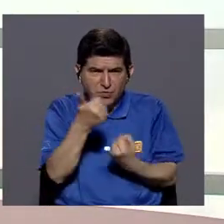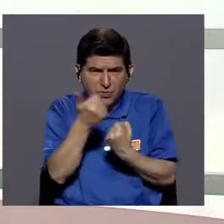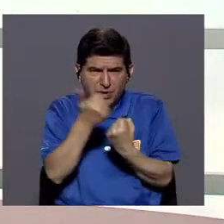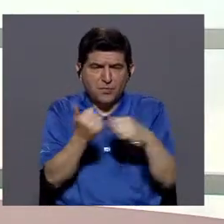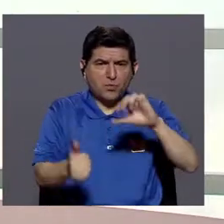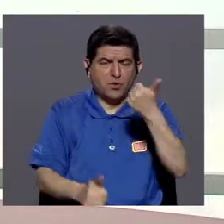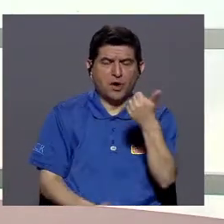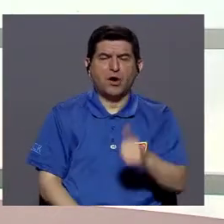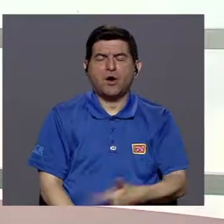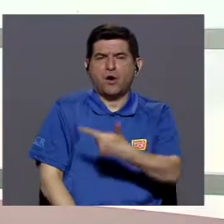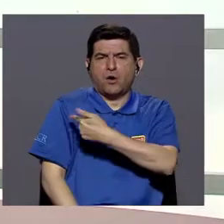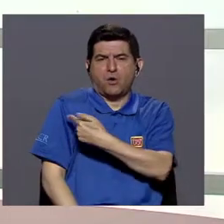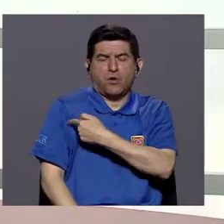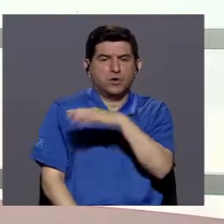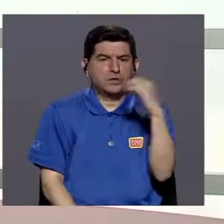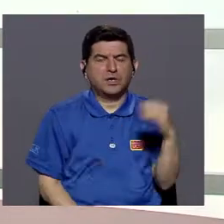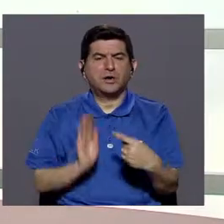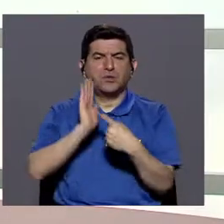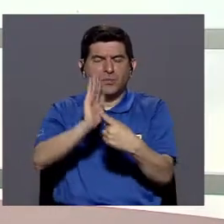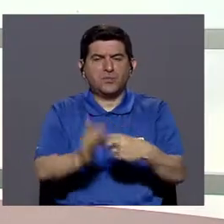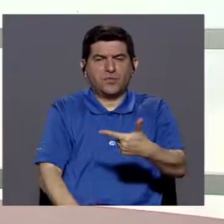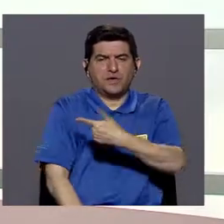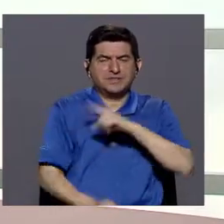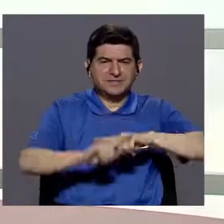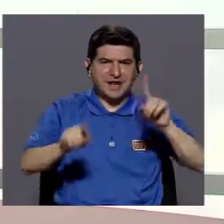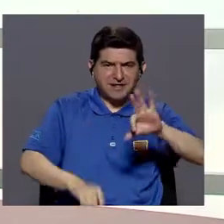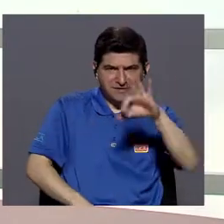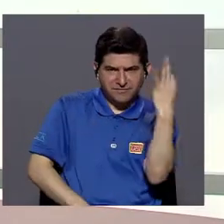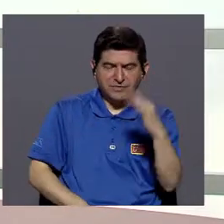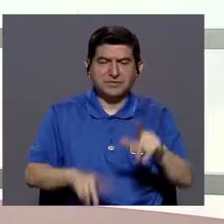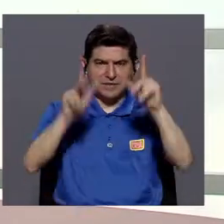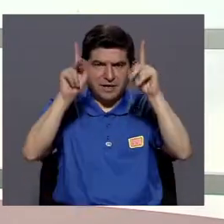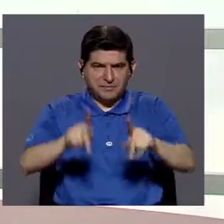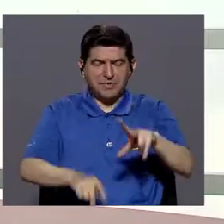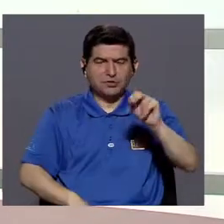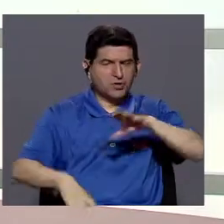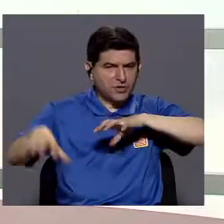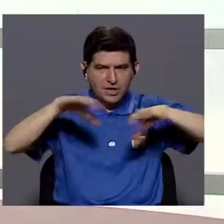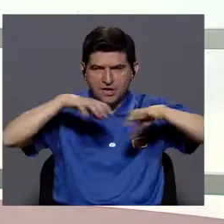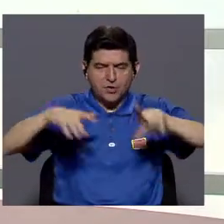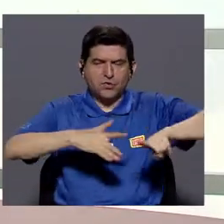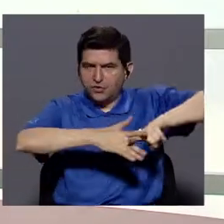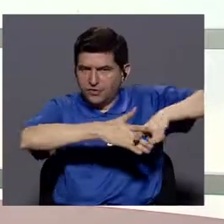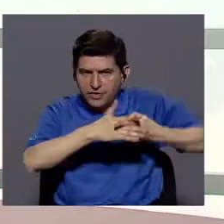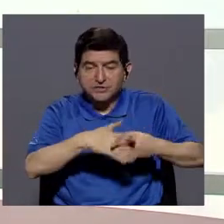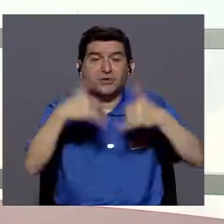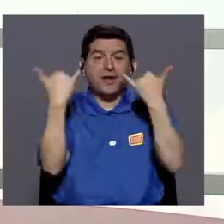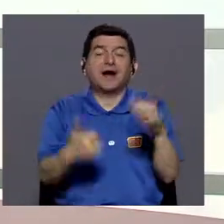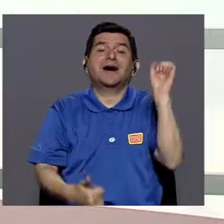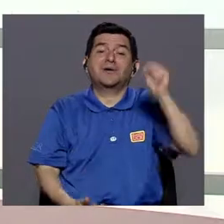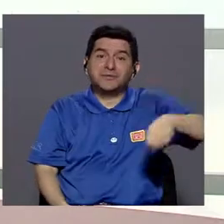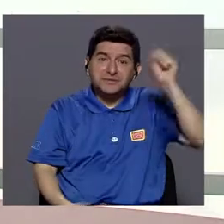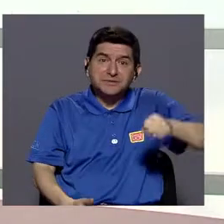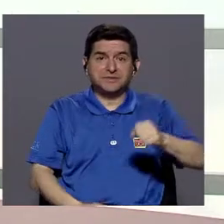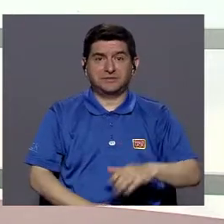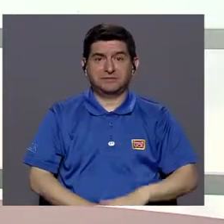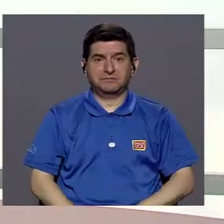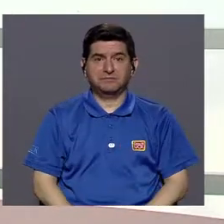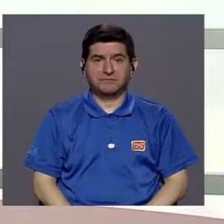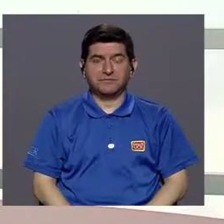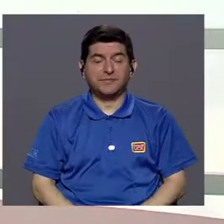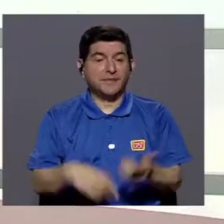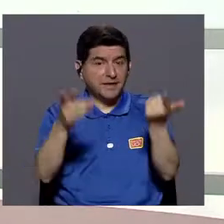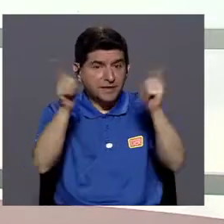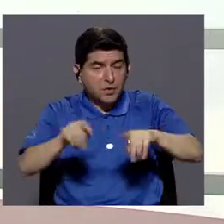refuerza con otra vacuna o le presenta la vacuna de otra forma, tal vez la persona que no reaccionó inicialmente, ahora sí reacciona.